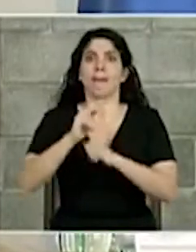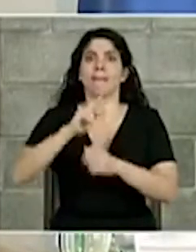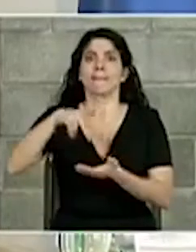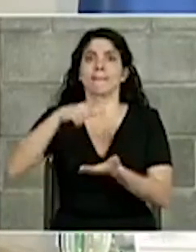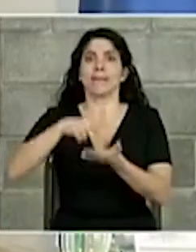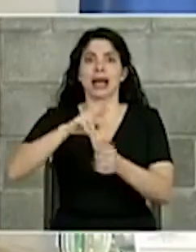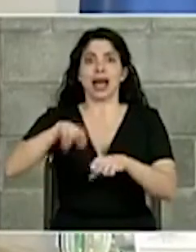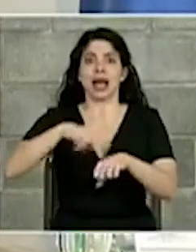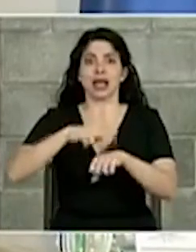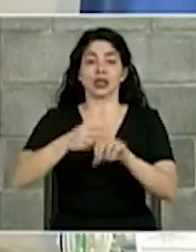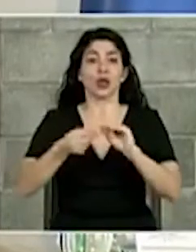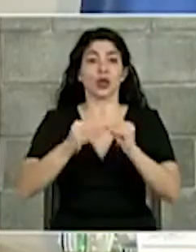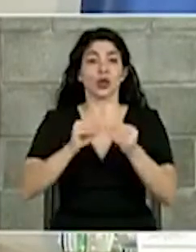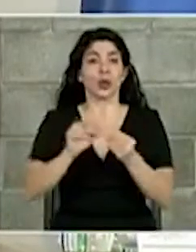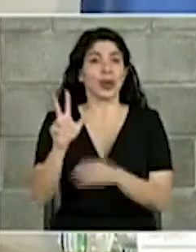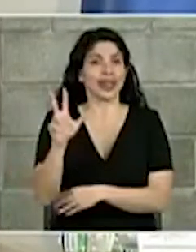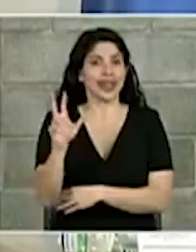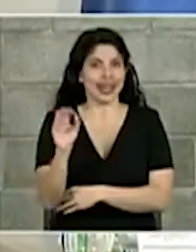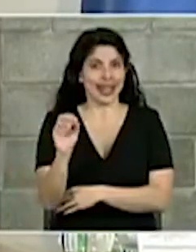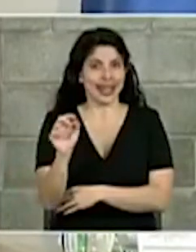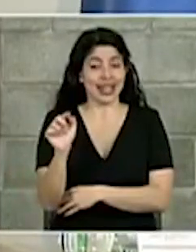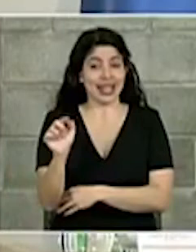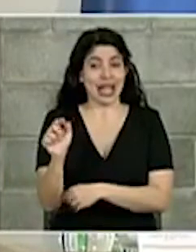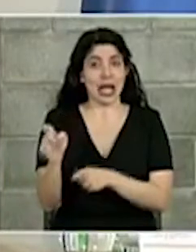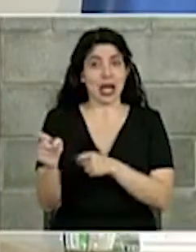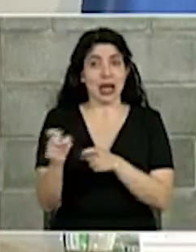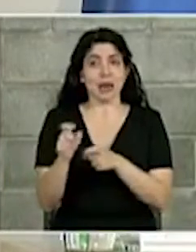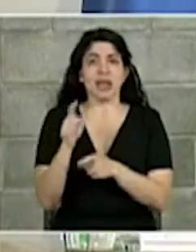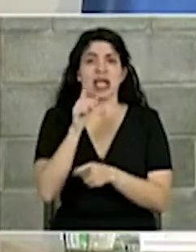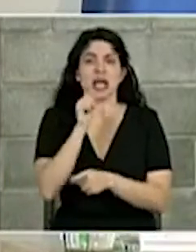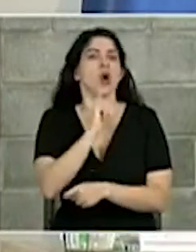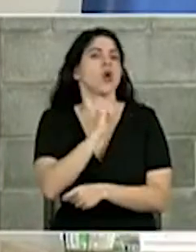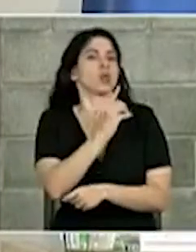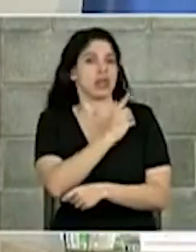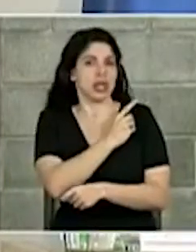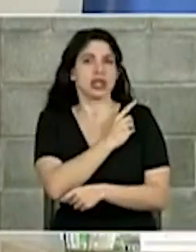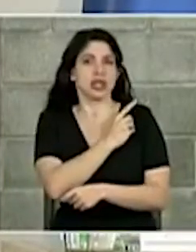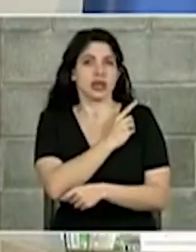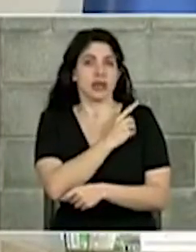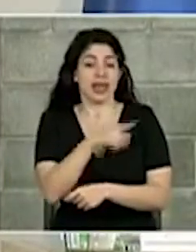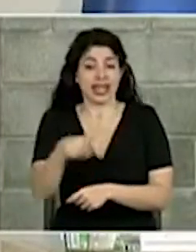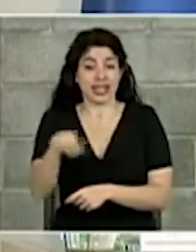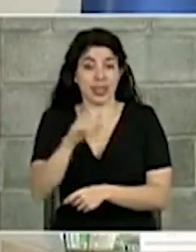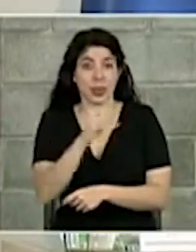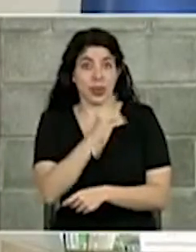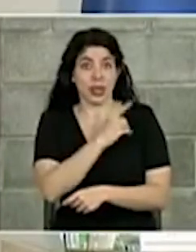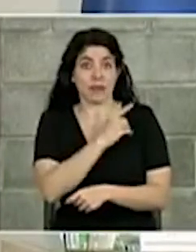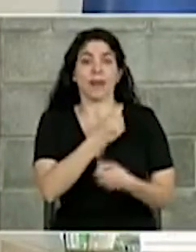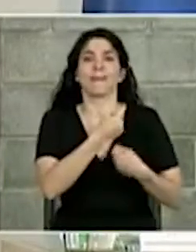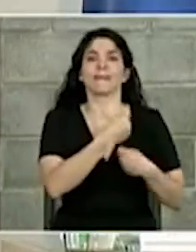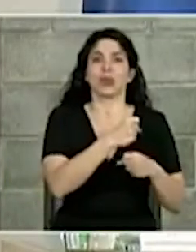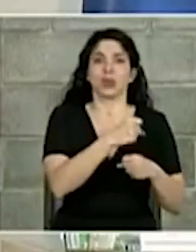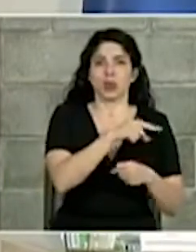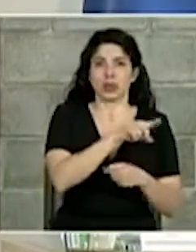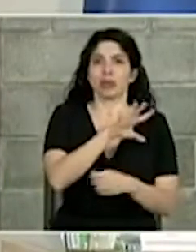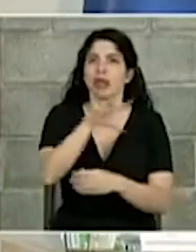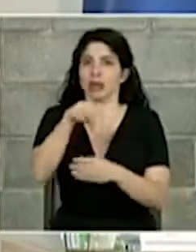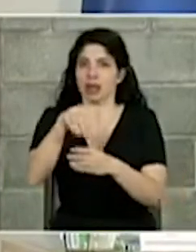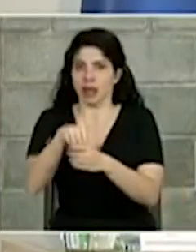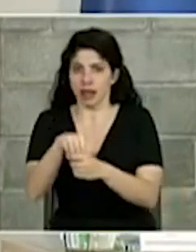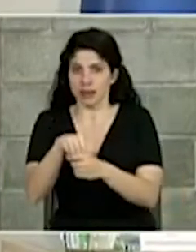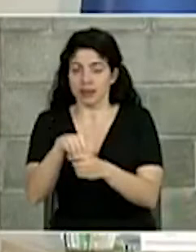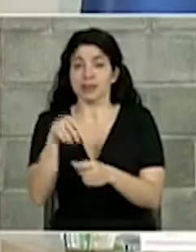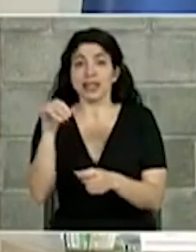Nº 30 y va a estar administrada por una junta directiva de la cual la municipalidad forma parte,